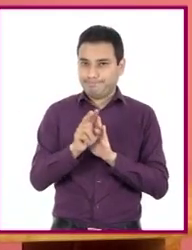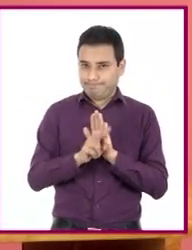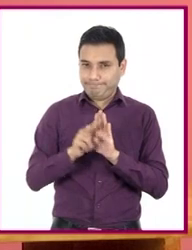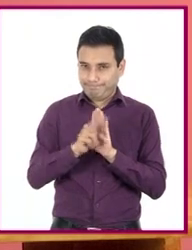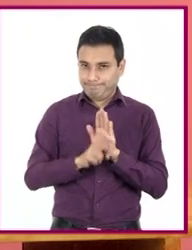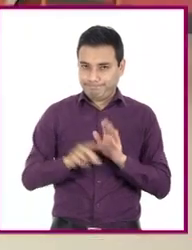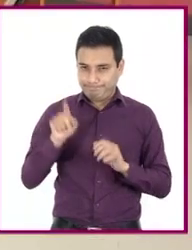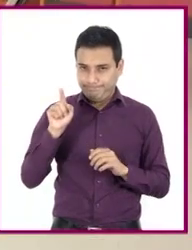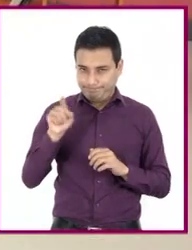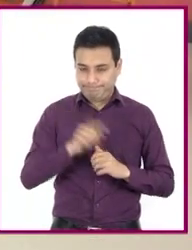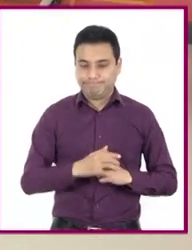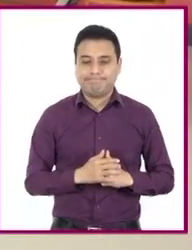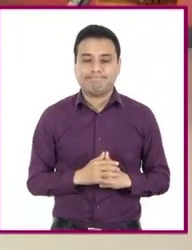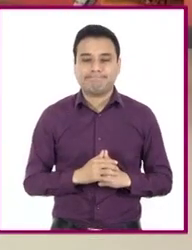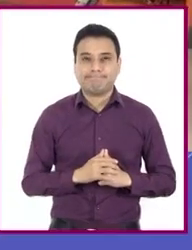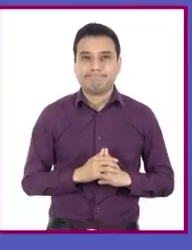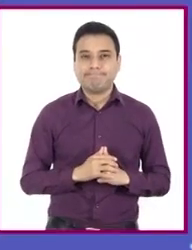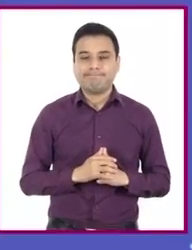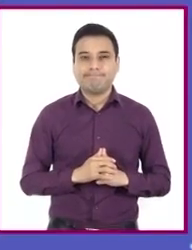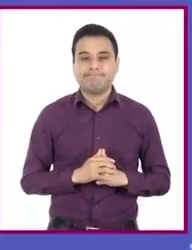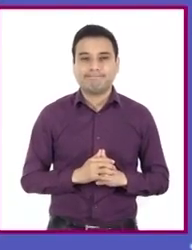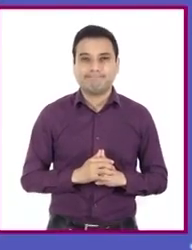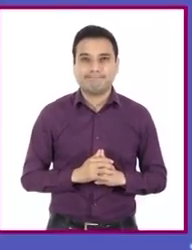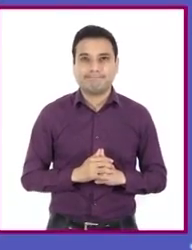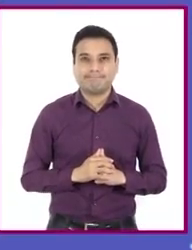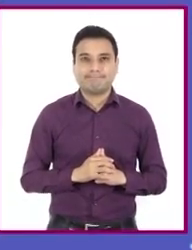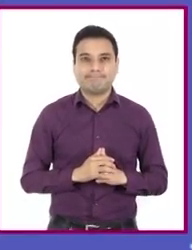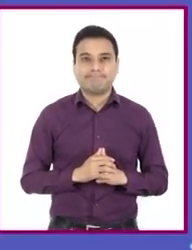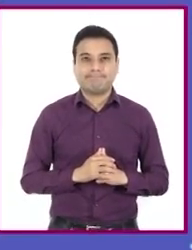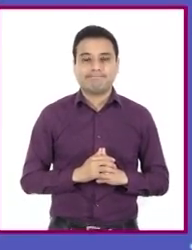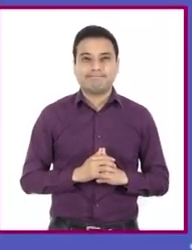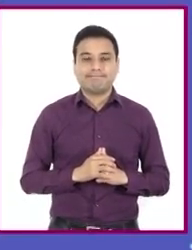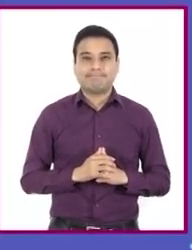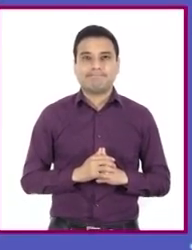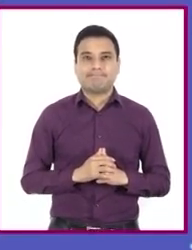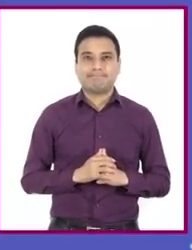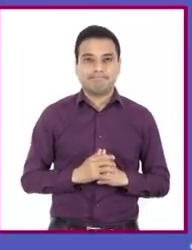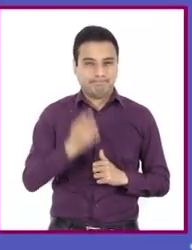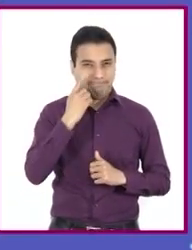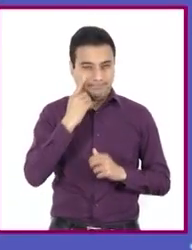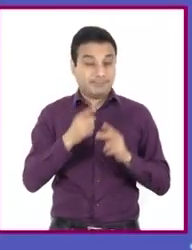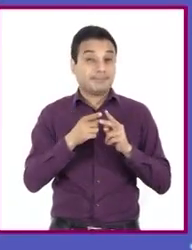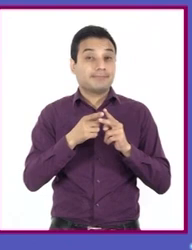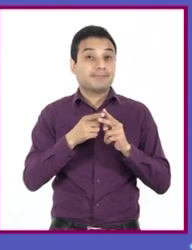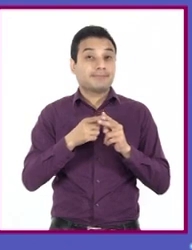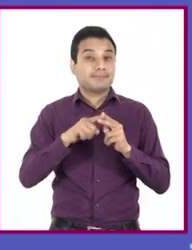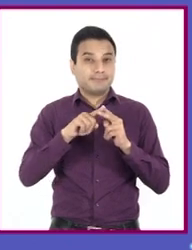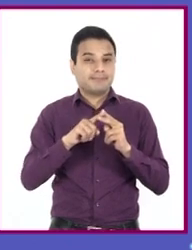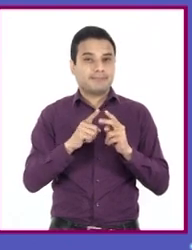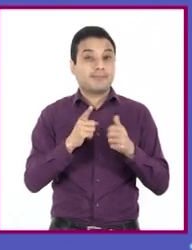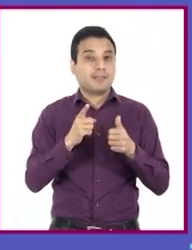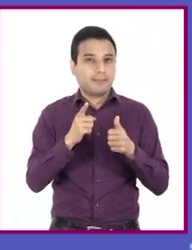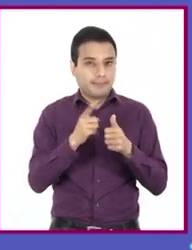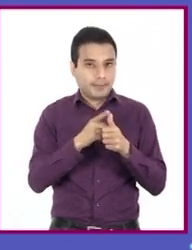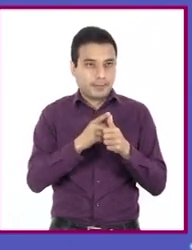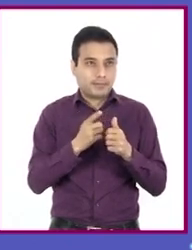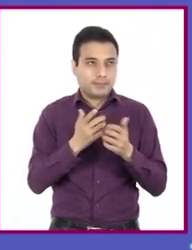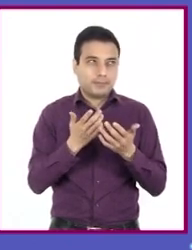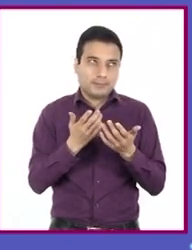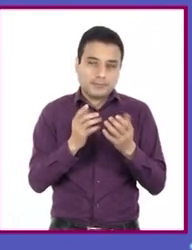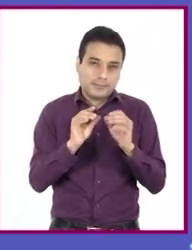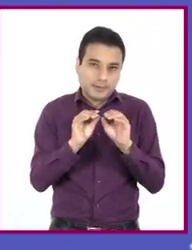materiales. Adelante. Paulina, si te parece, empecemos por el principio. Aunque parezca obvio,